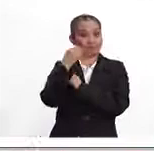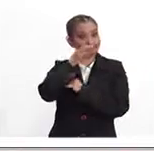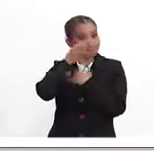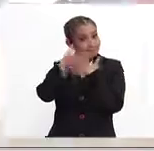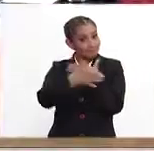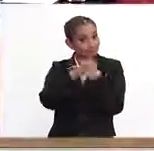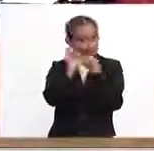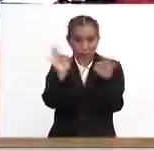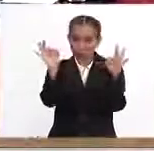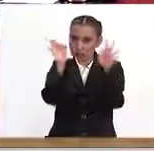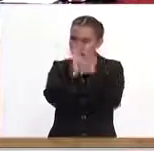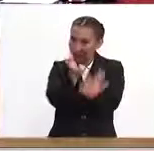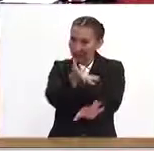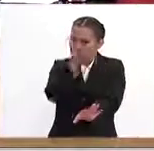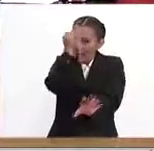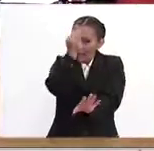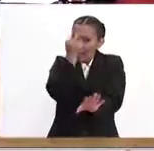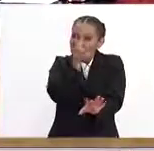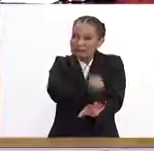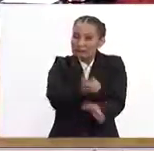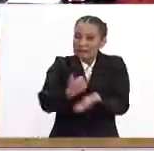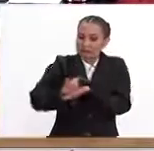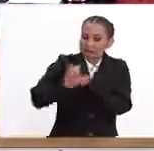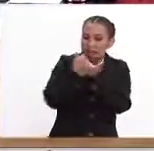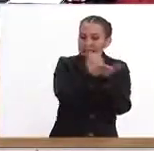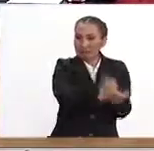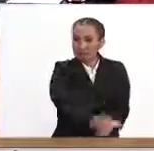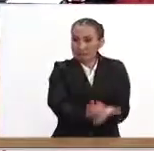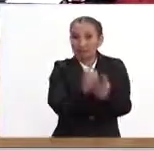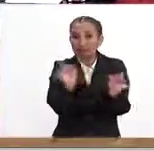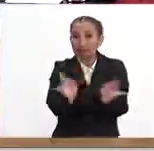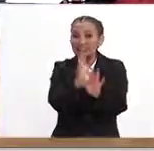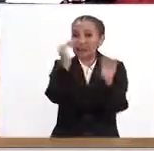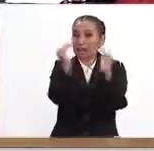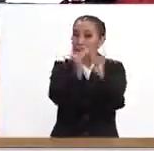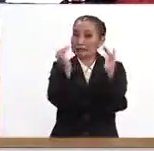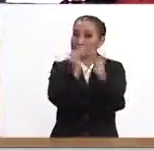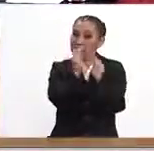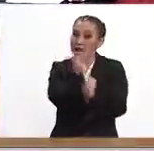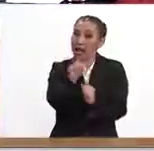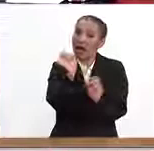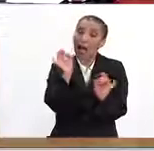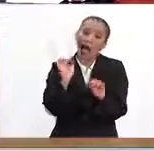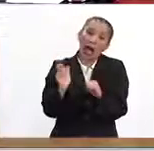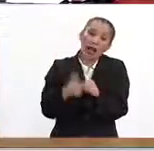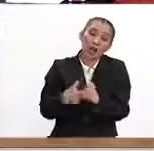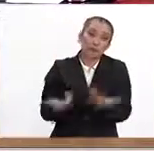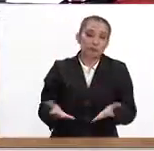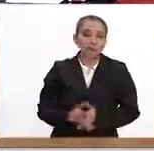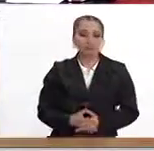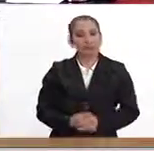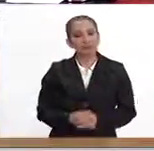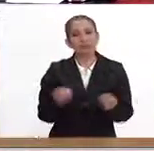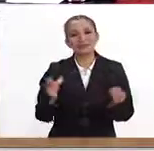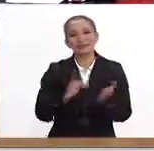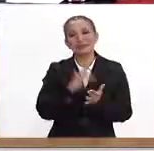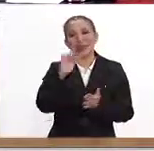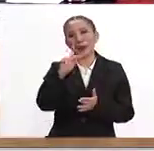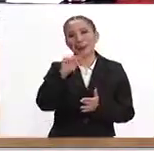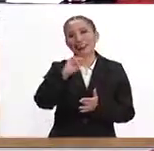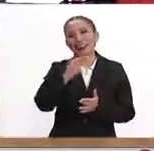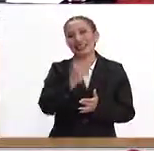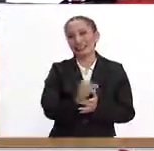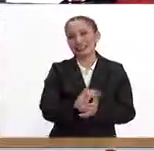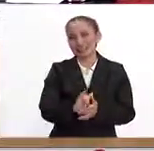mundo. Es tener este tipo de conocimientos en casa y poder ayudar a algún familiar, sin duda. Muchas gracias, Pitichi